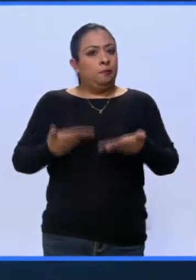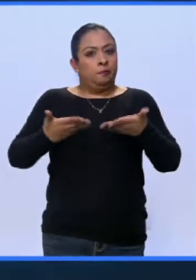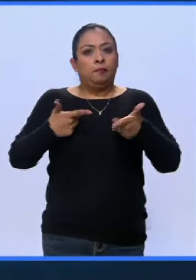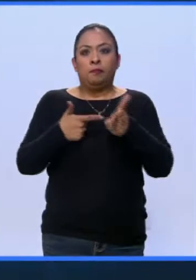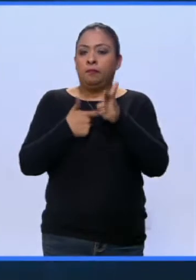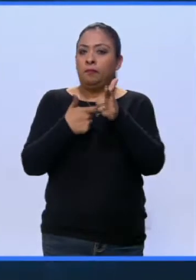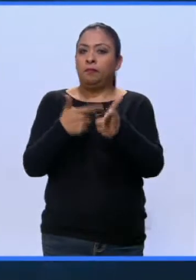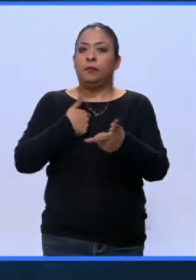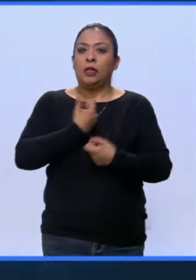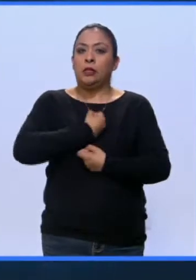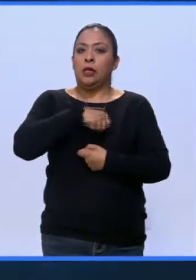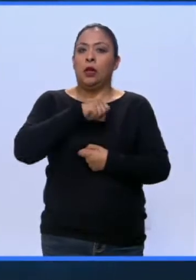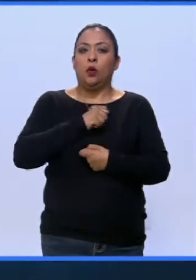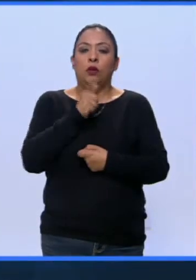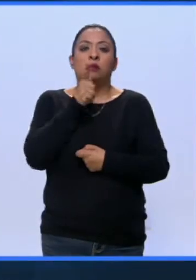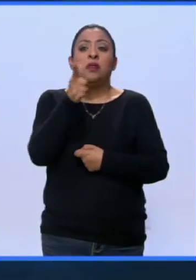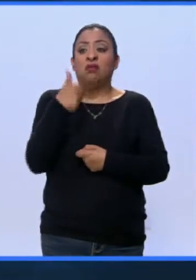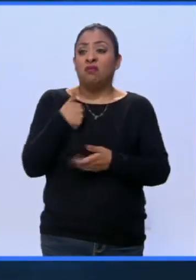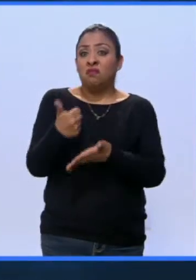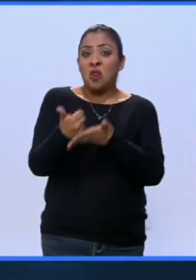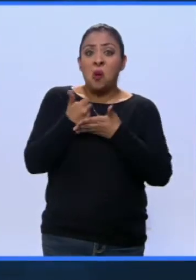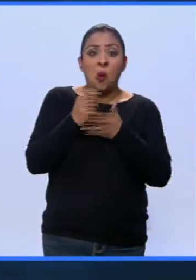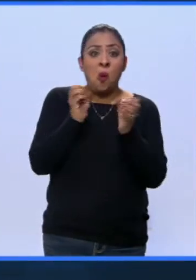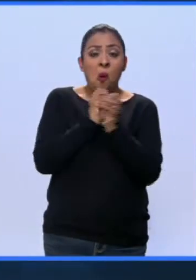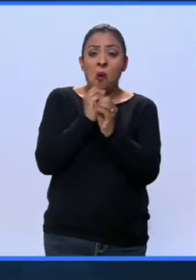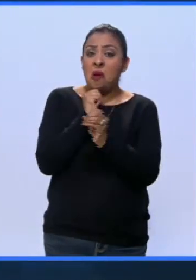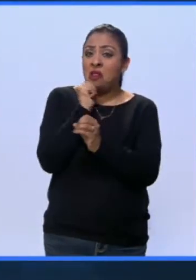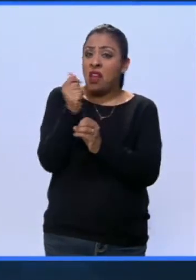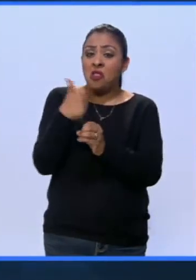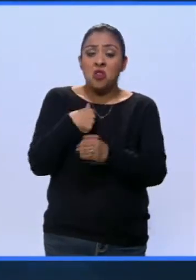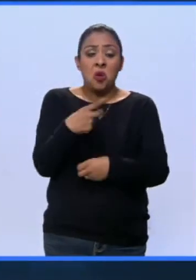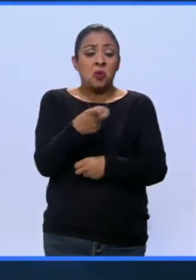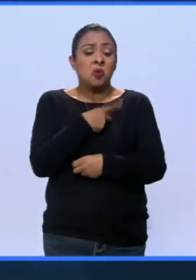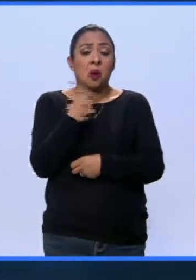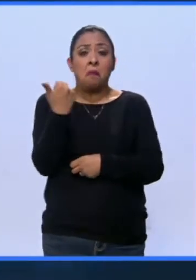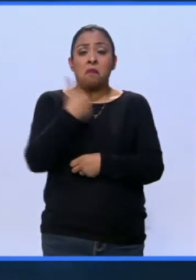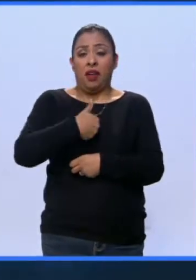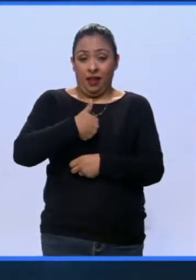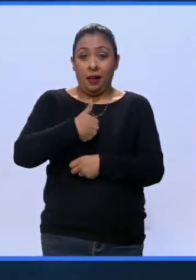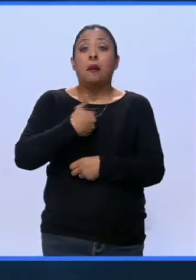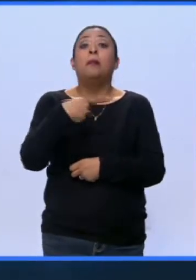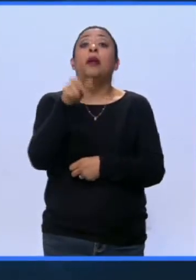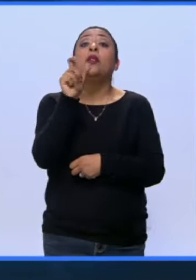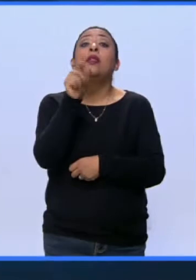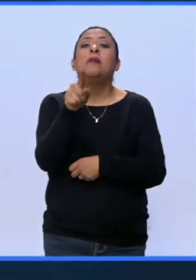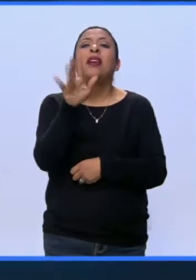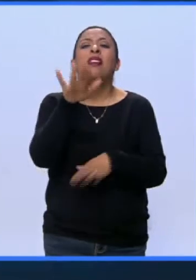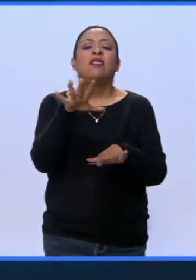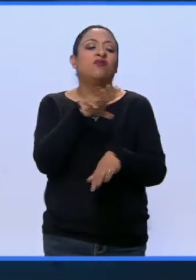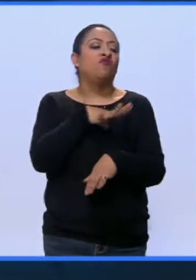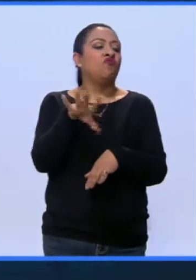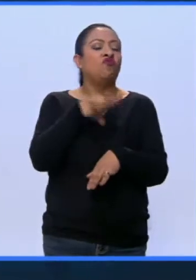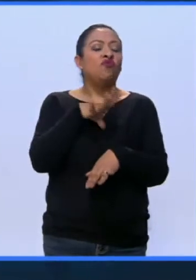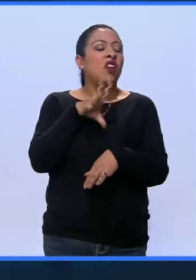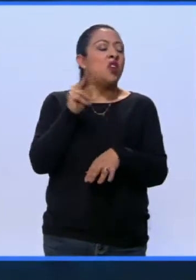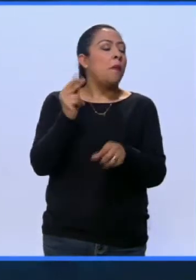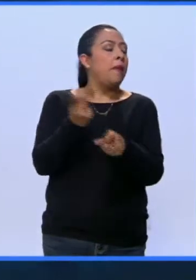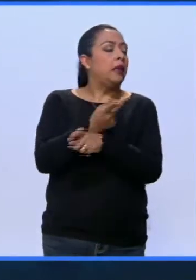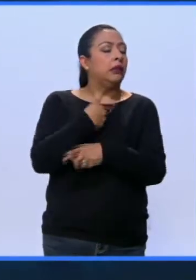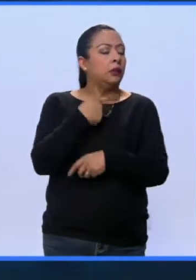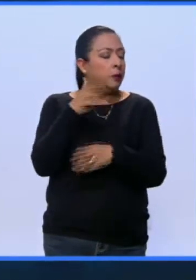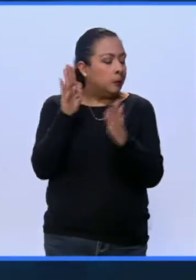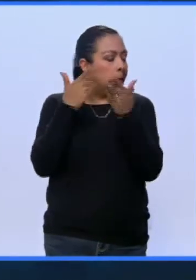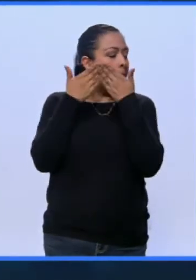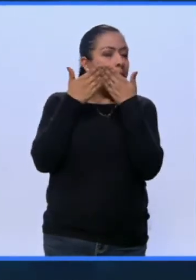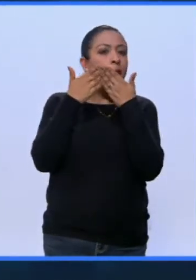espiritual y nadie te ayudó a recuperarte. Pero también la negación de los hechos, como la